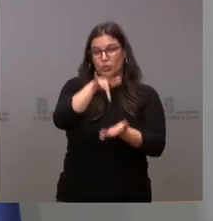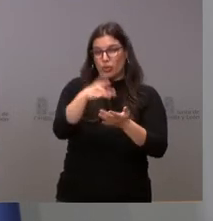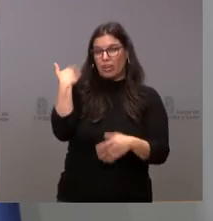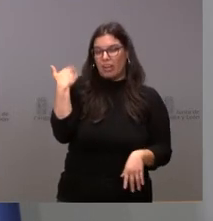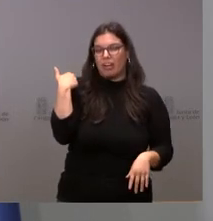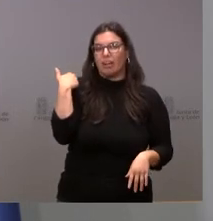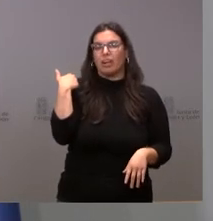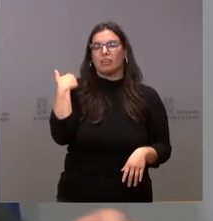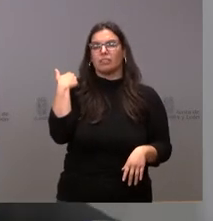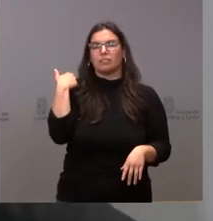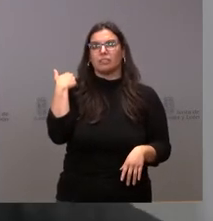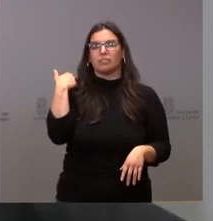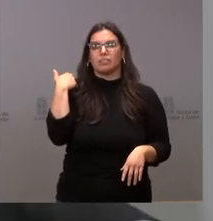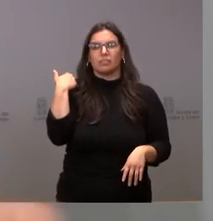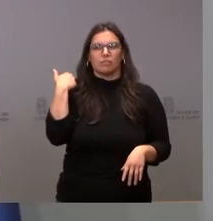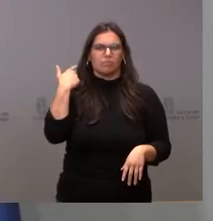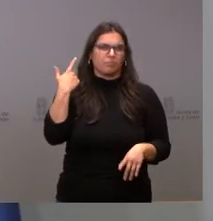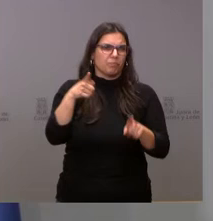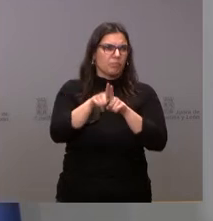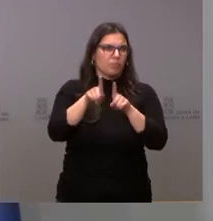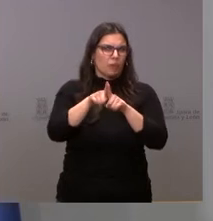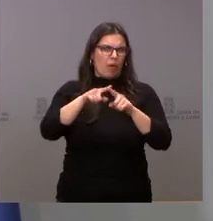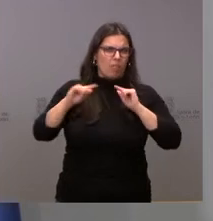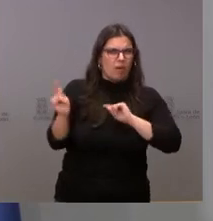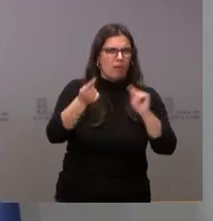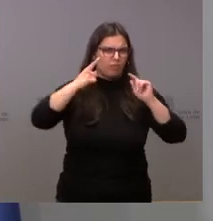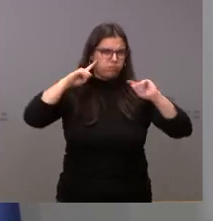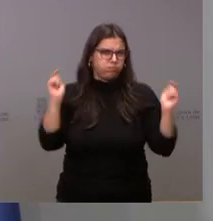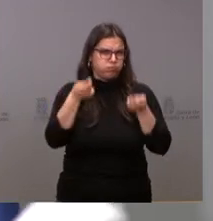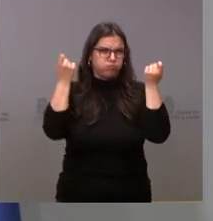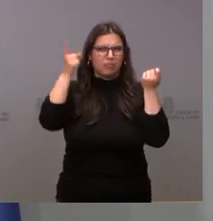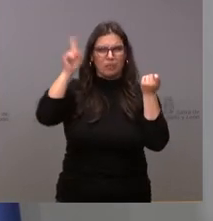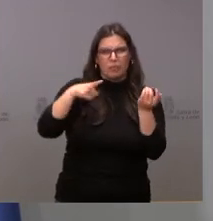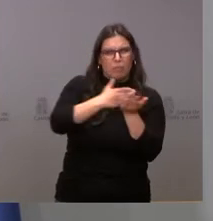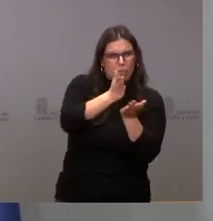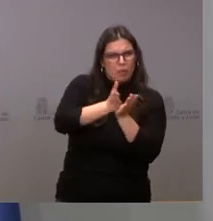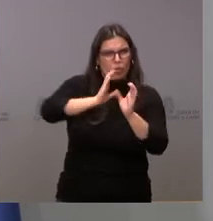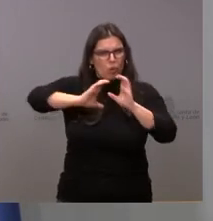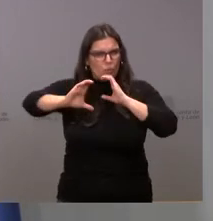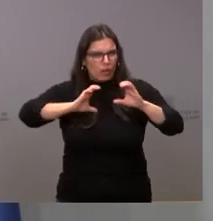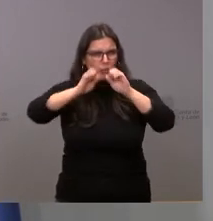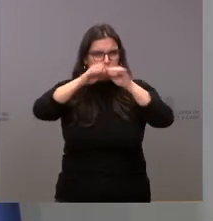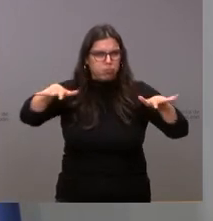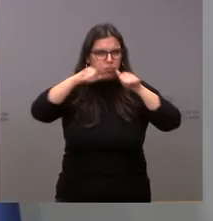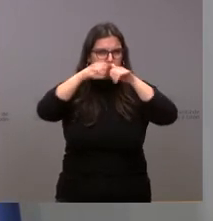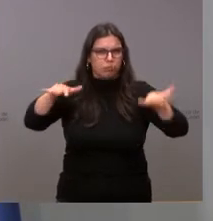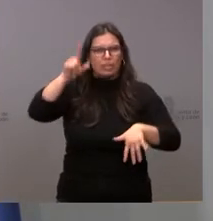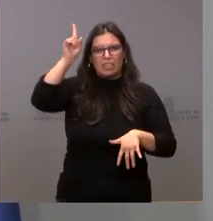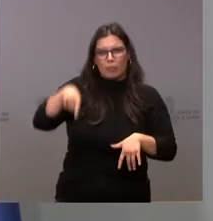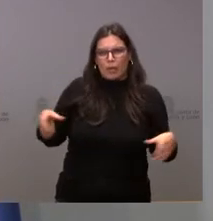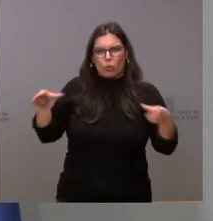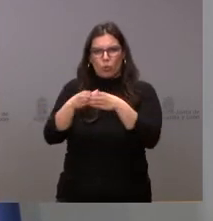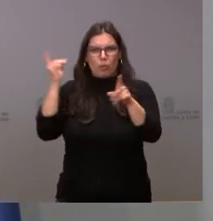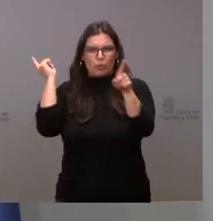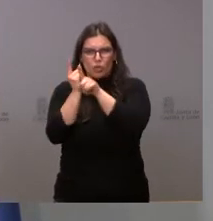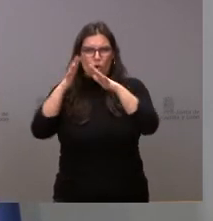de mucho debate también en los medios de comunicación, también por debate en la oposición